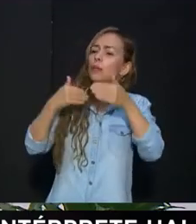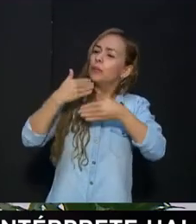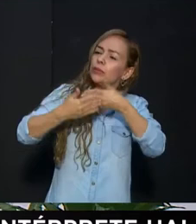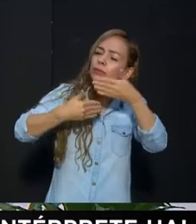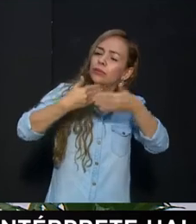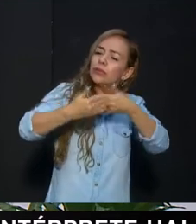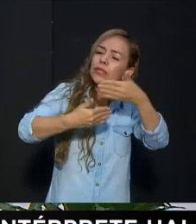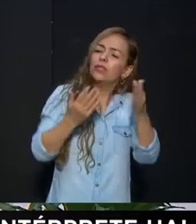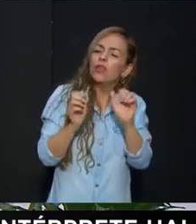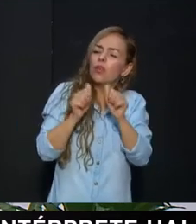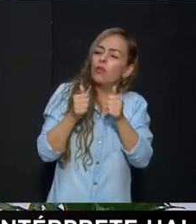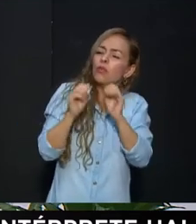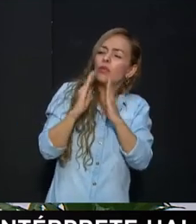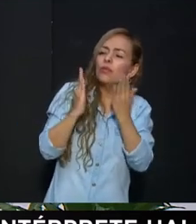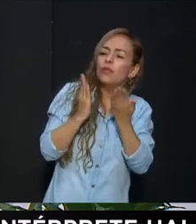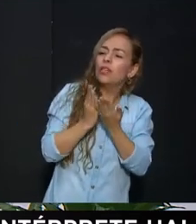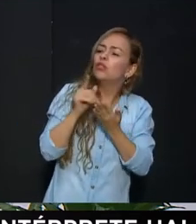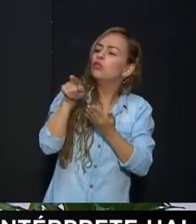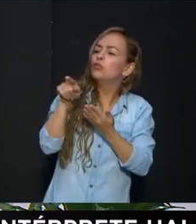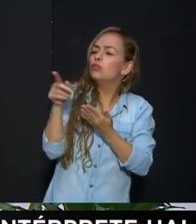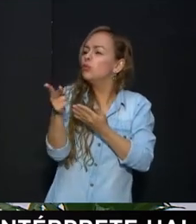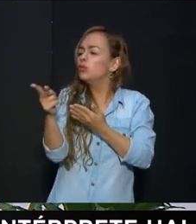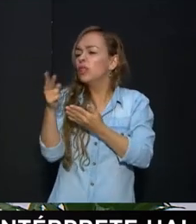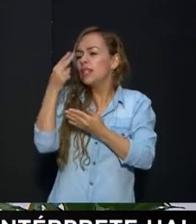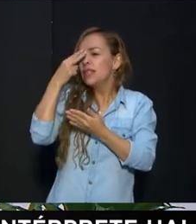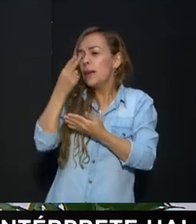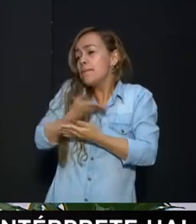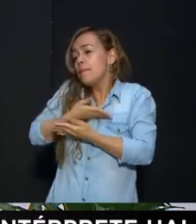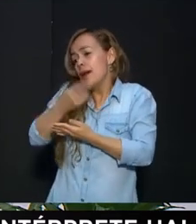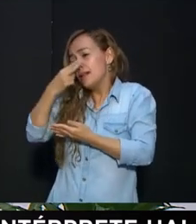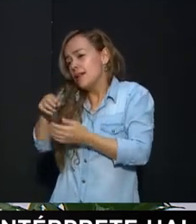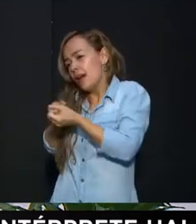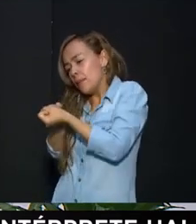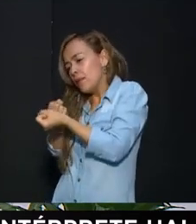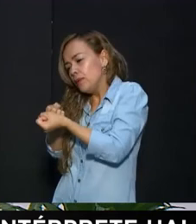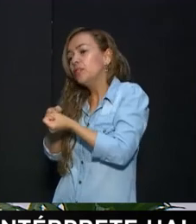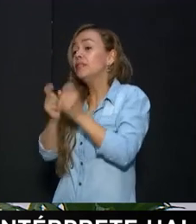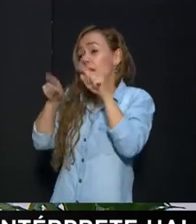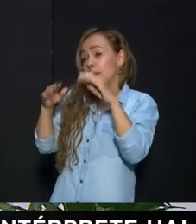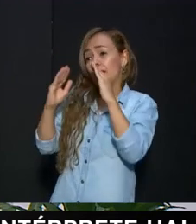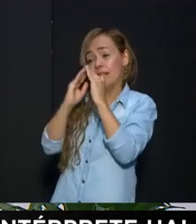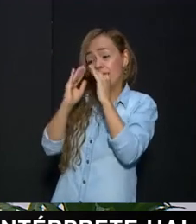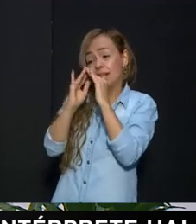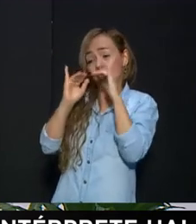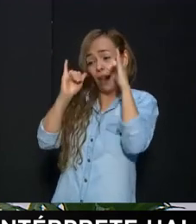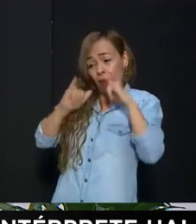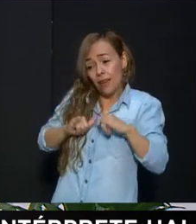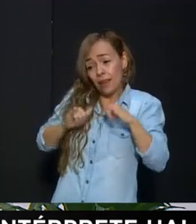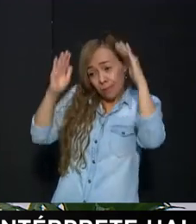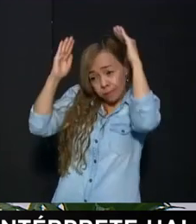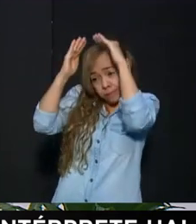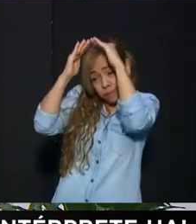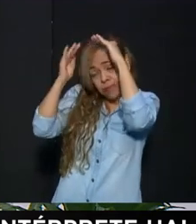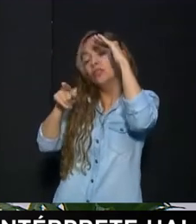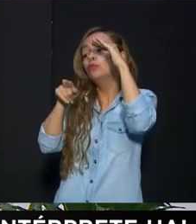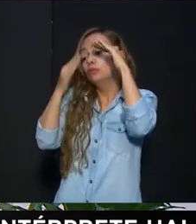escolar que viene viviendo usted Con su hija, con Claritza, en este momento de la pandemia Teniendo en cuenta que Claritza tiene una